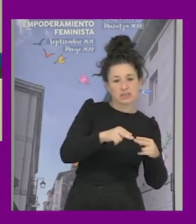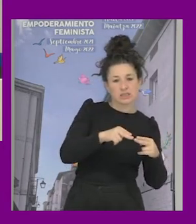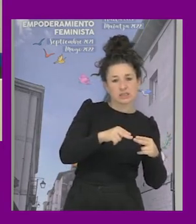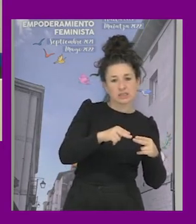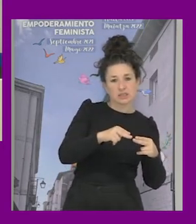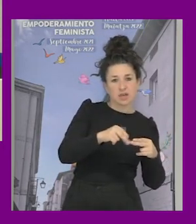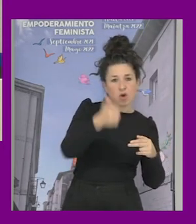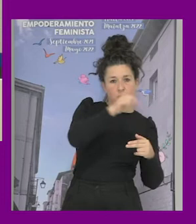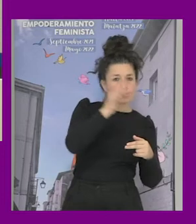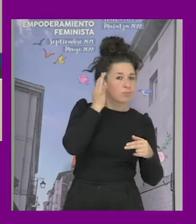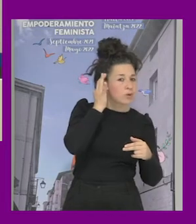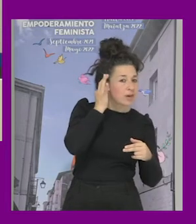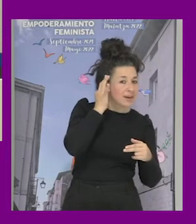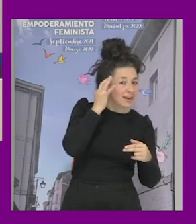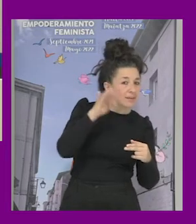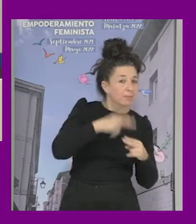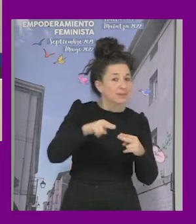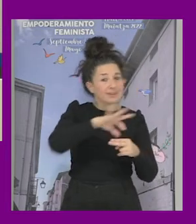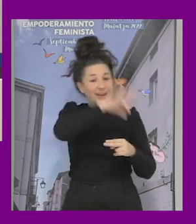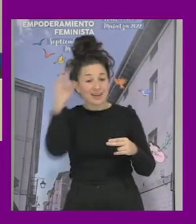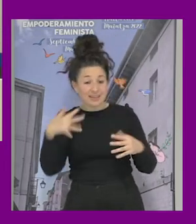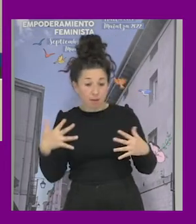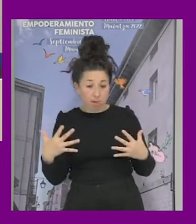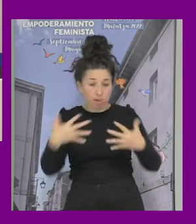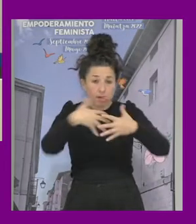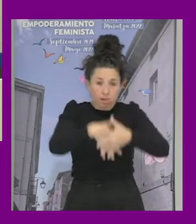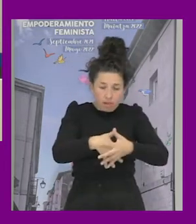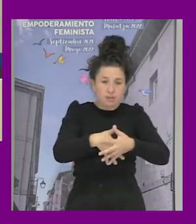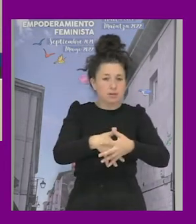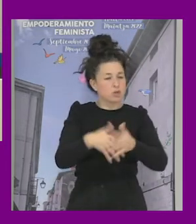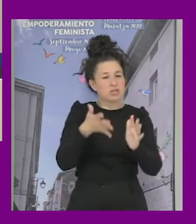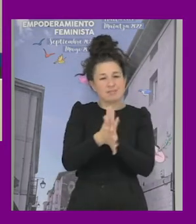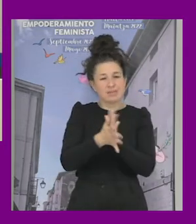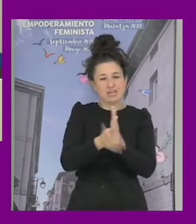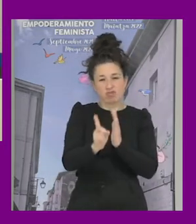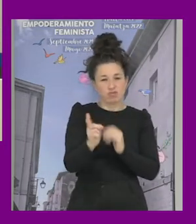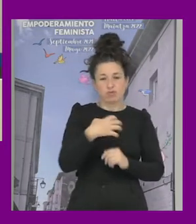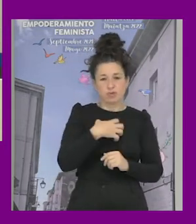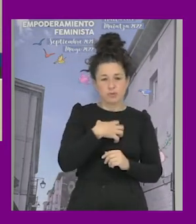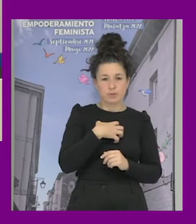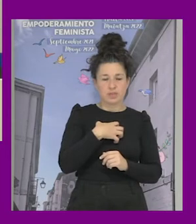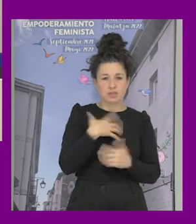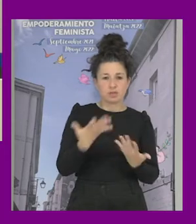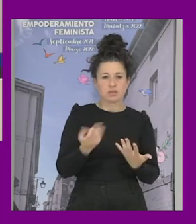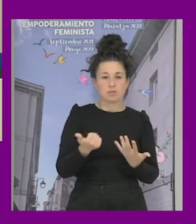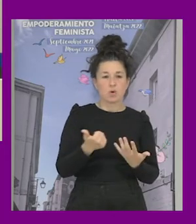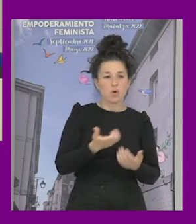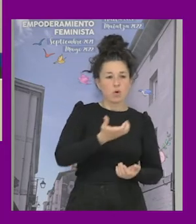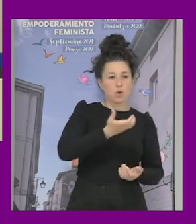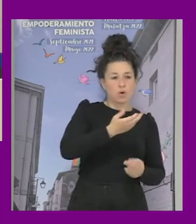LGTBI porque también ayuntamientos y por ejemplo la Diputación y últimamente la Generalitat de Cataluña